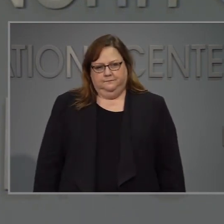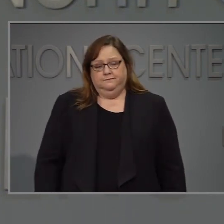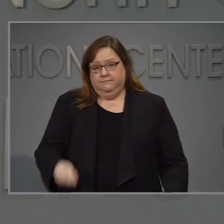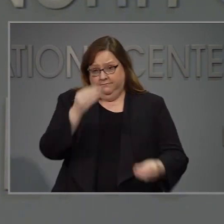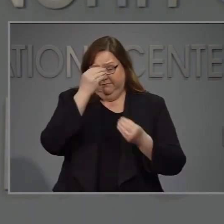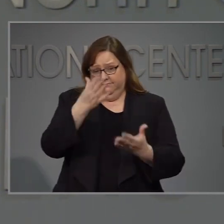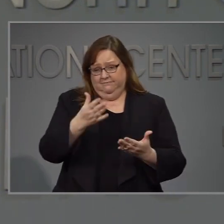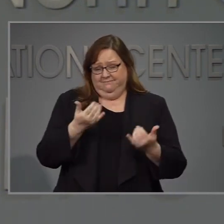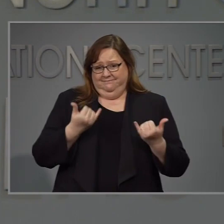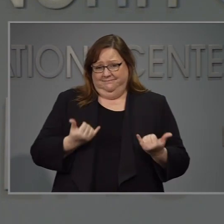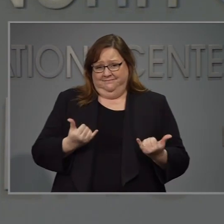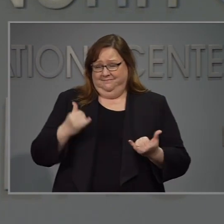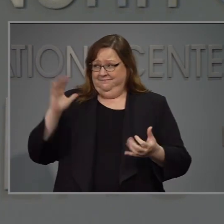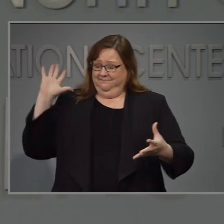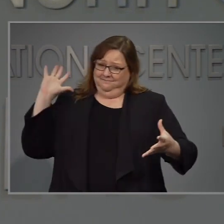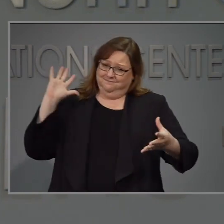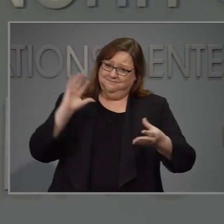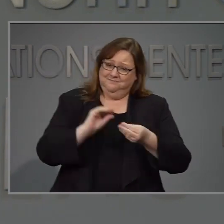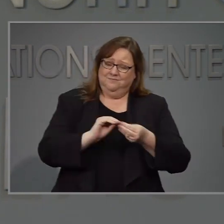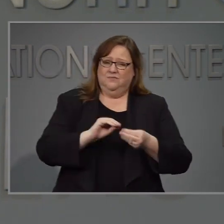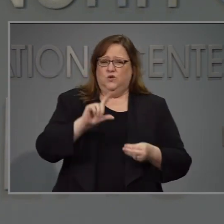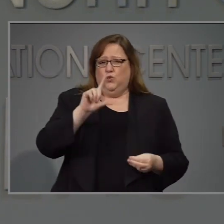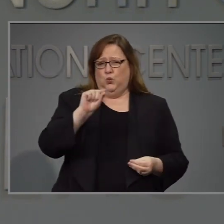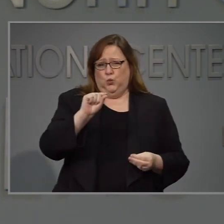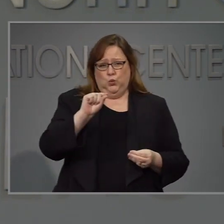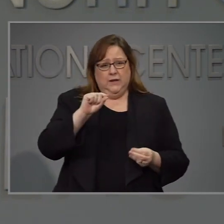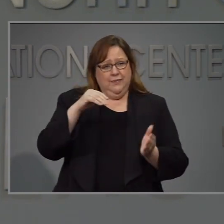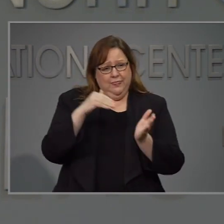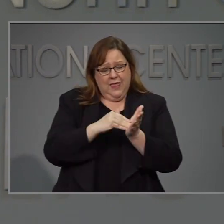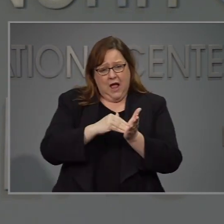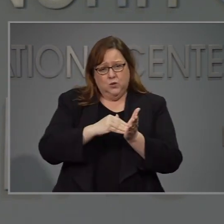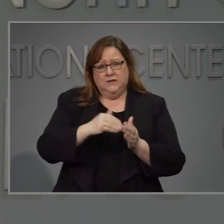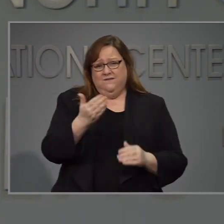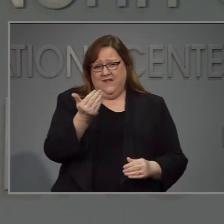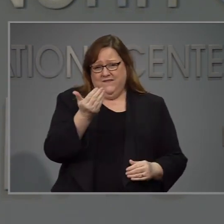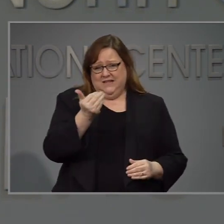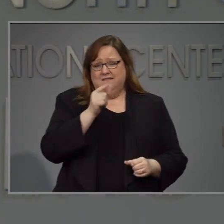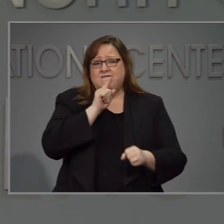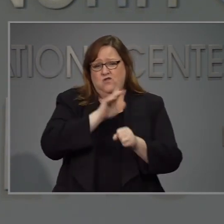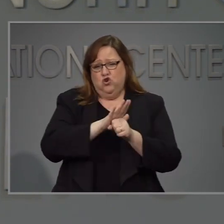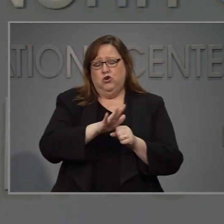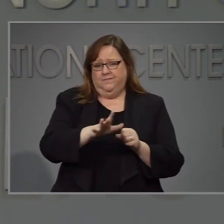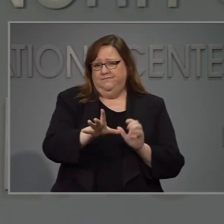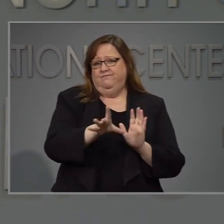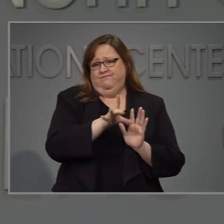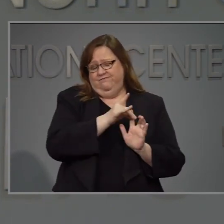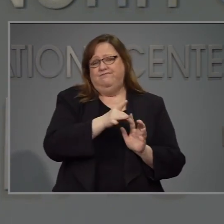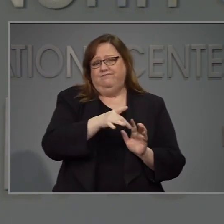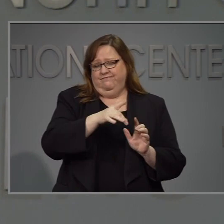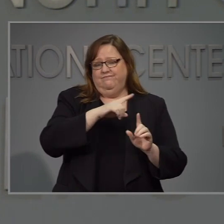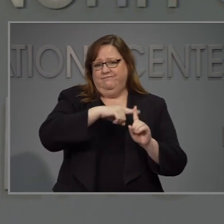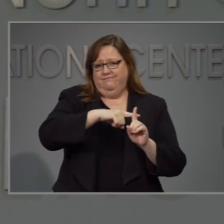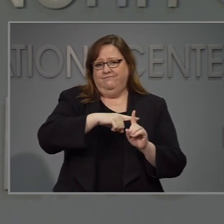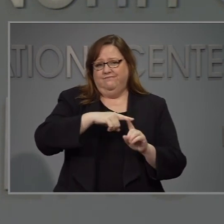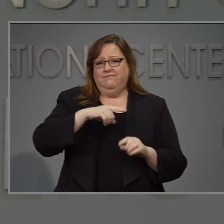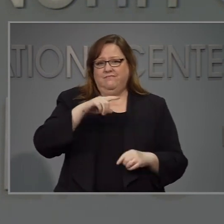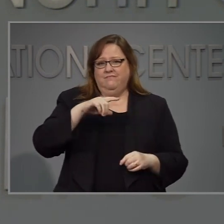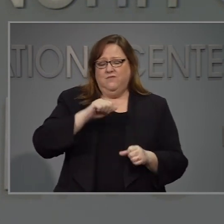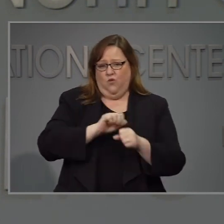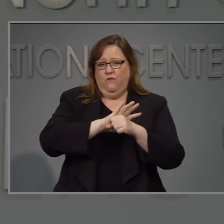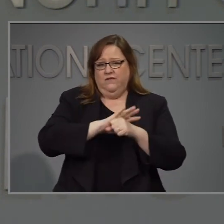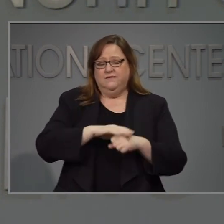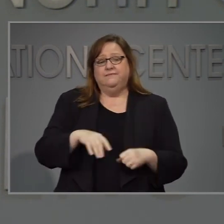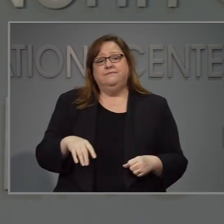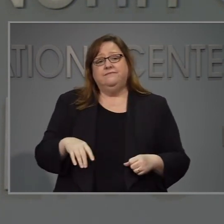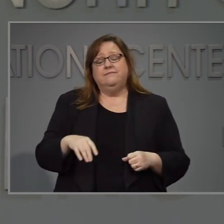Hasta hoy el nuestro estado tiene 20.015 casos confirmados, 554 personas